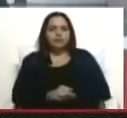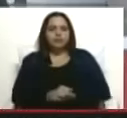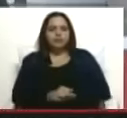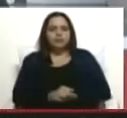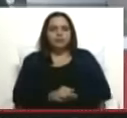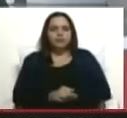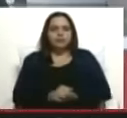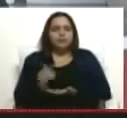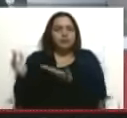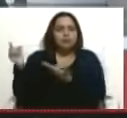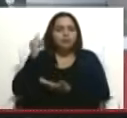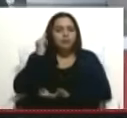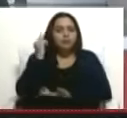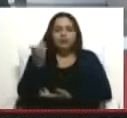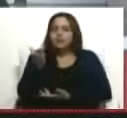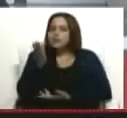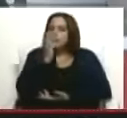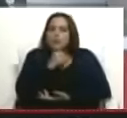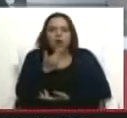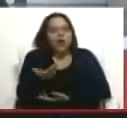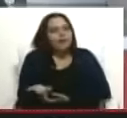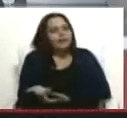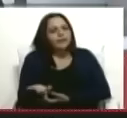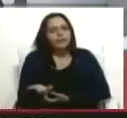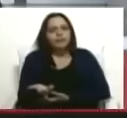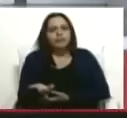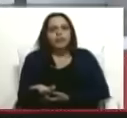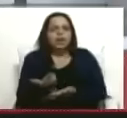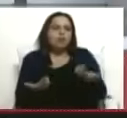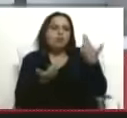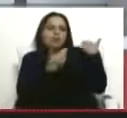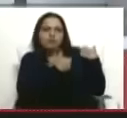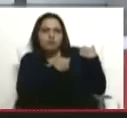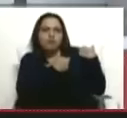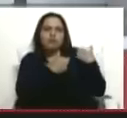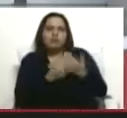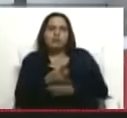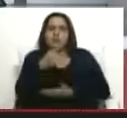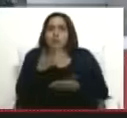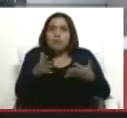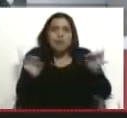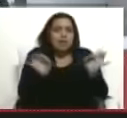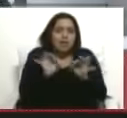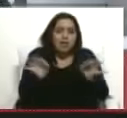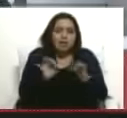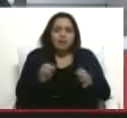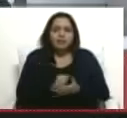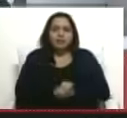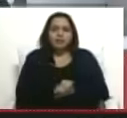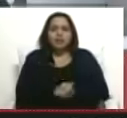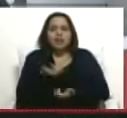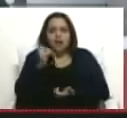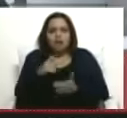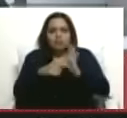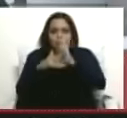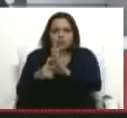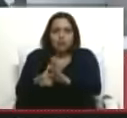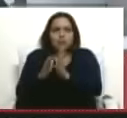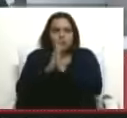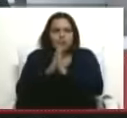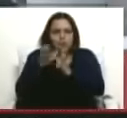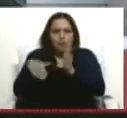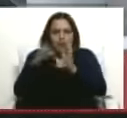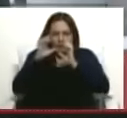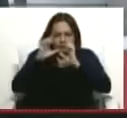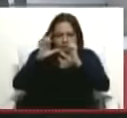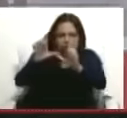lamentablemente es una gente que no tiene reparo, o sea, no le temen a nada, ¿no? ahí está detenida, si puedes acercar la cámara,